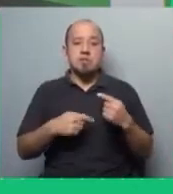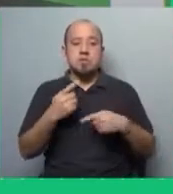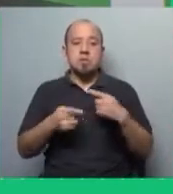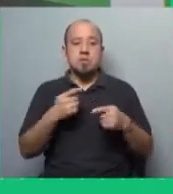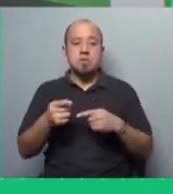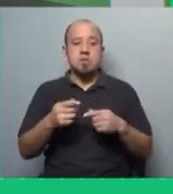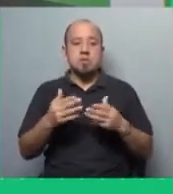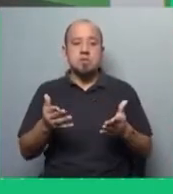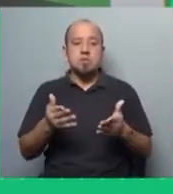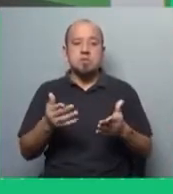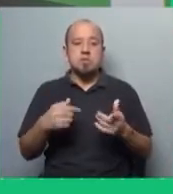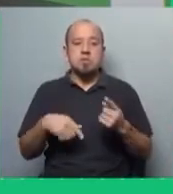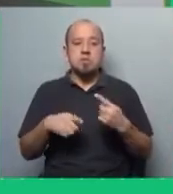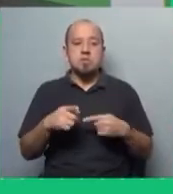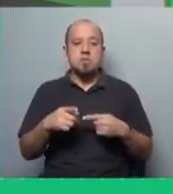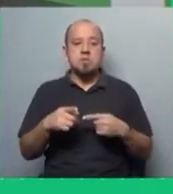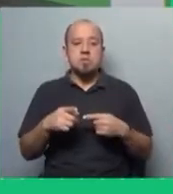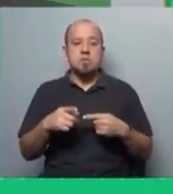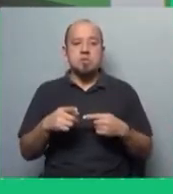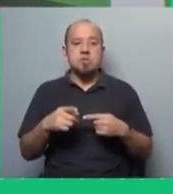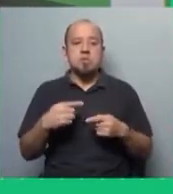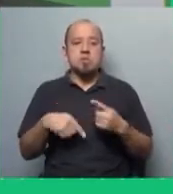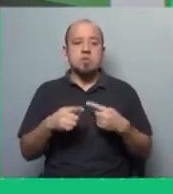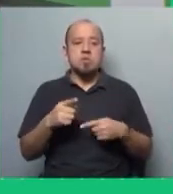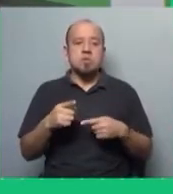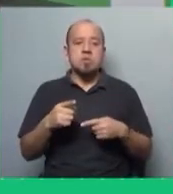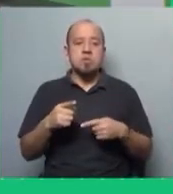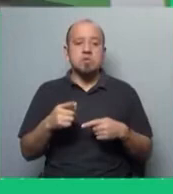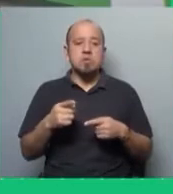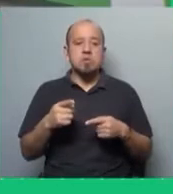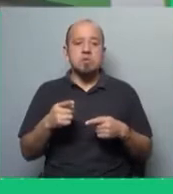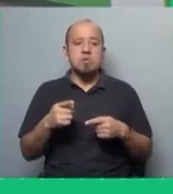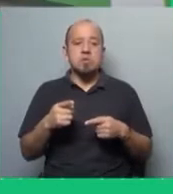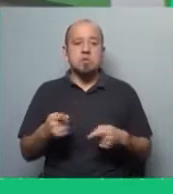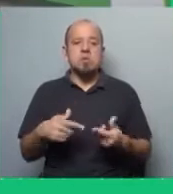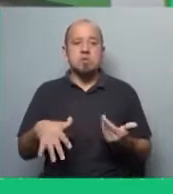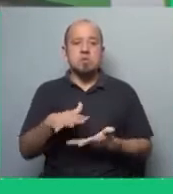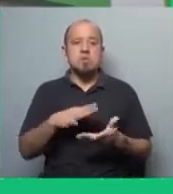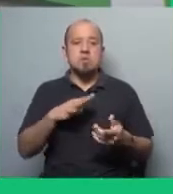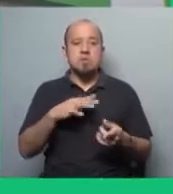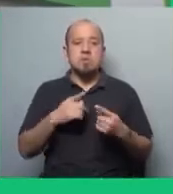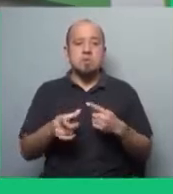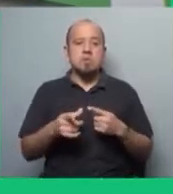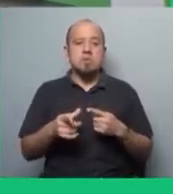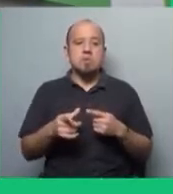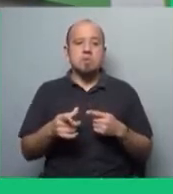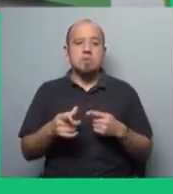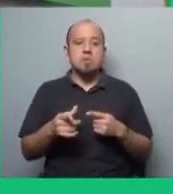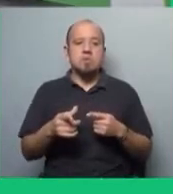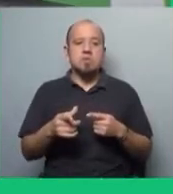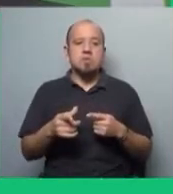lógica de dominación y de subjugamiento. Tanto así que los crímenes que se cometen con la minustad